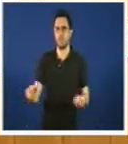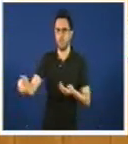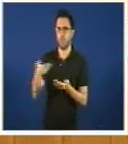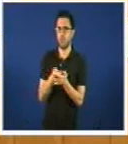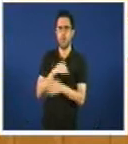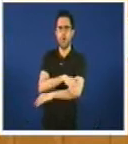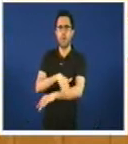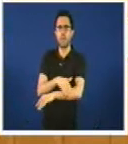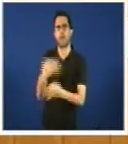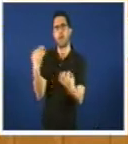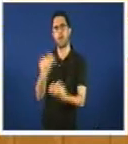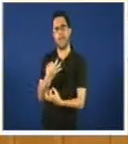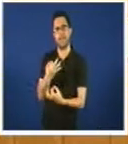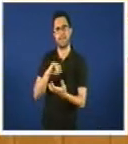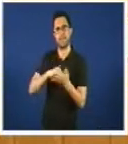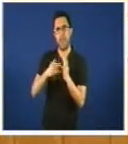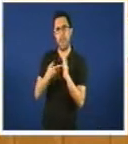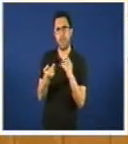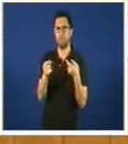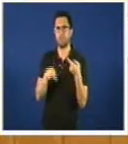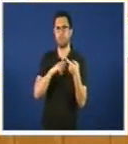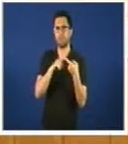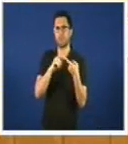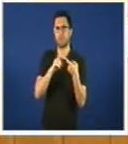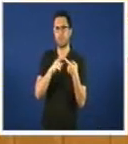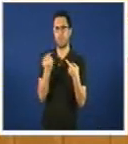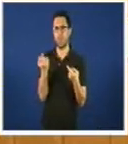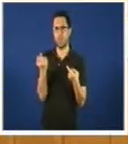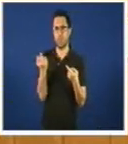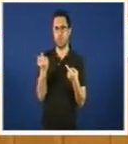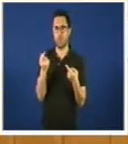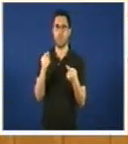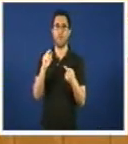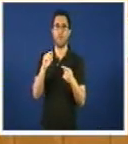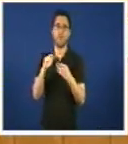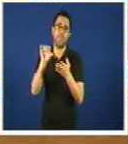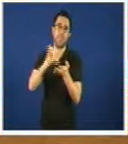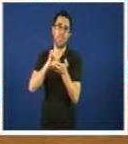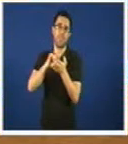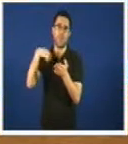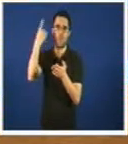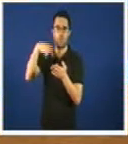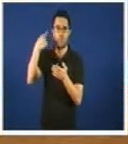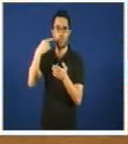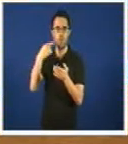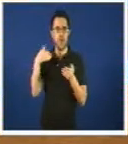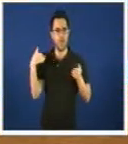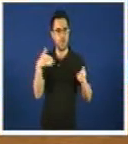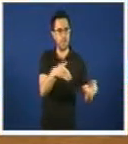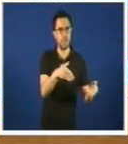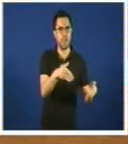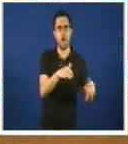primeiro destinar unha parte do Gallas á oficinas da xunta vamos a ter as oficinas